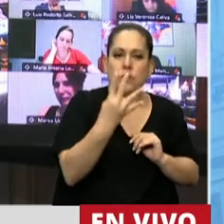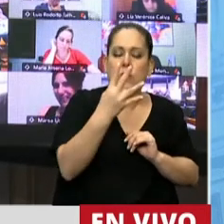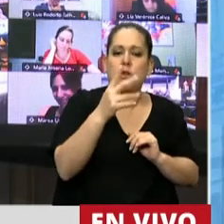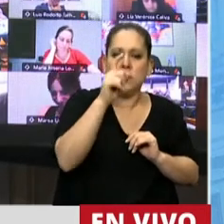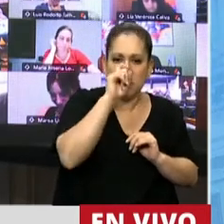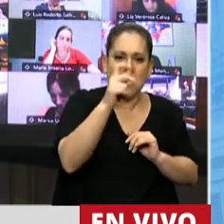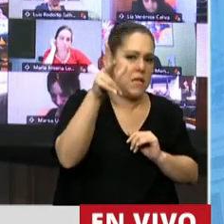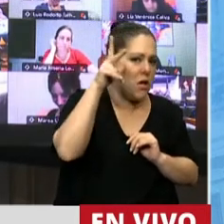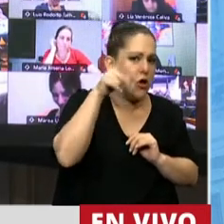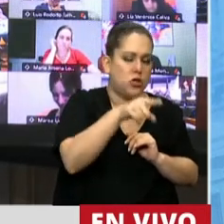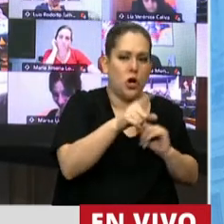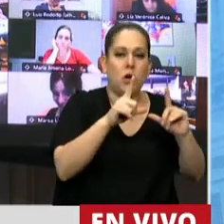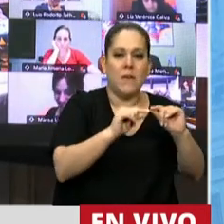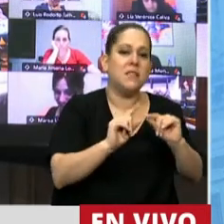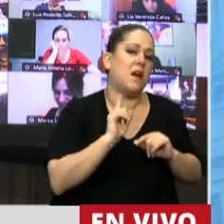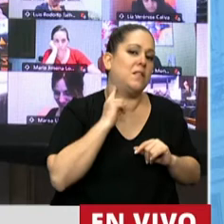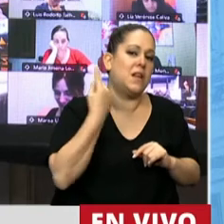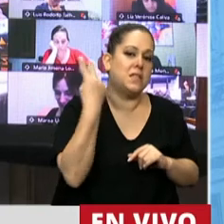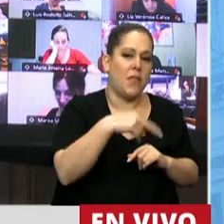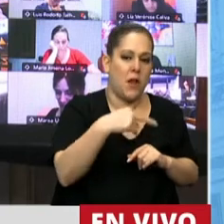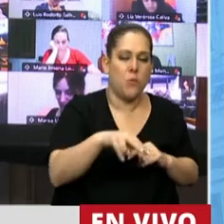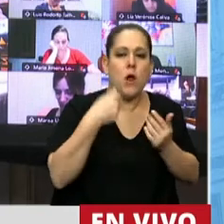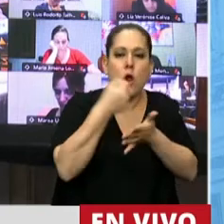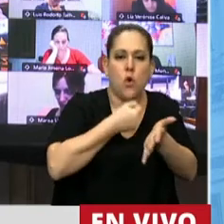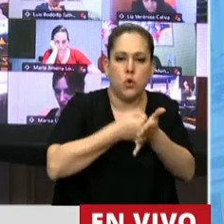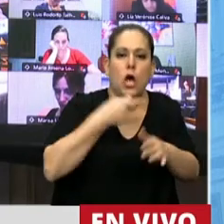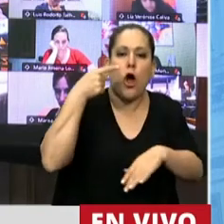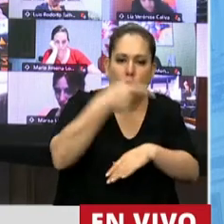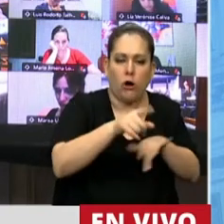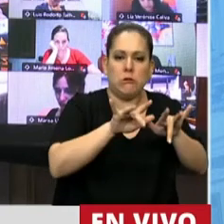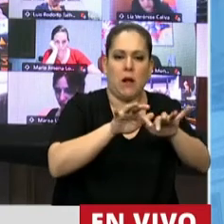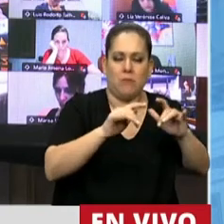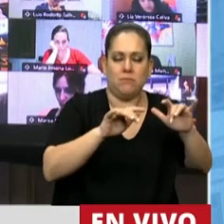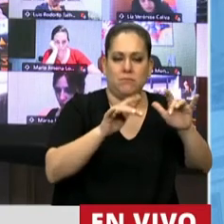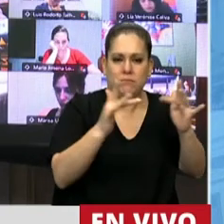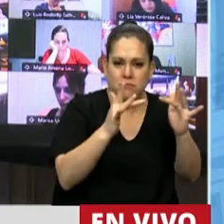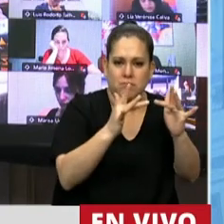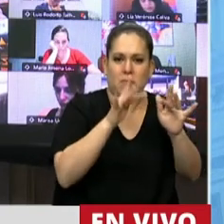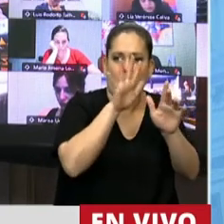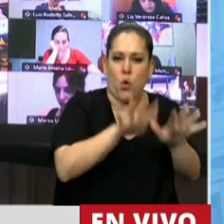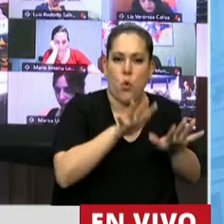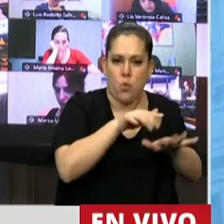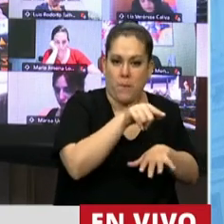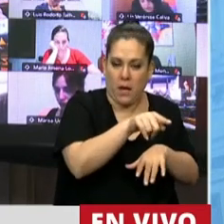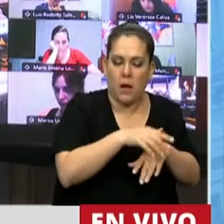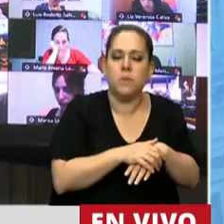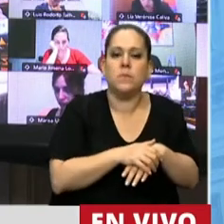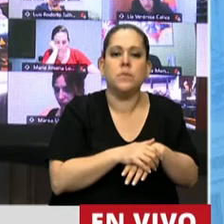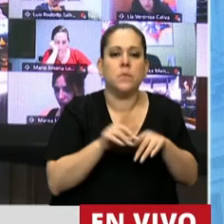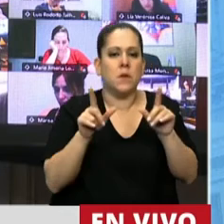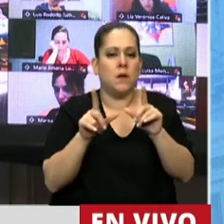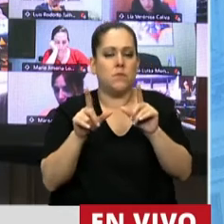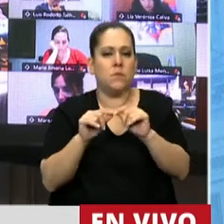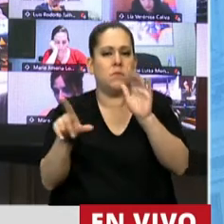el 13 de noviembre como Día Nacional de la Lucha contra el Grumbi. Esta fecha coincide con el aniversario de la Ley 26